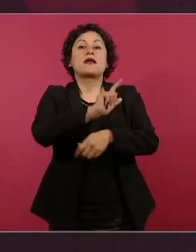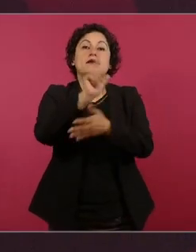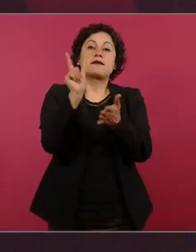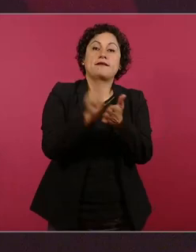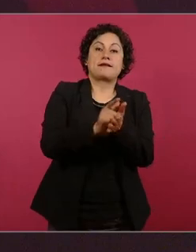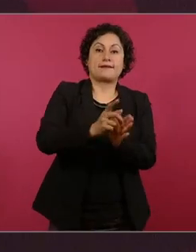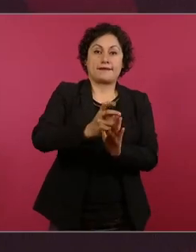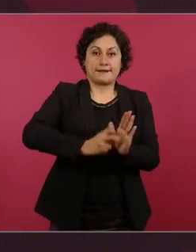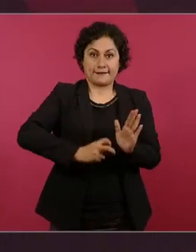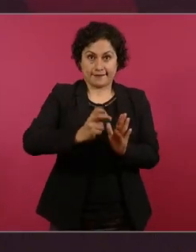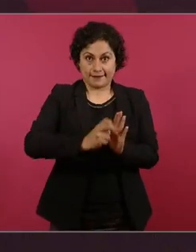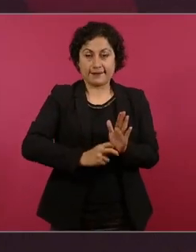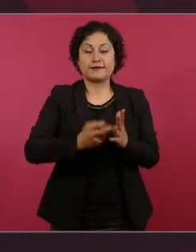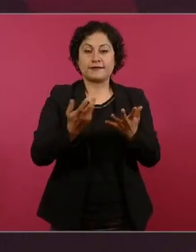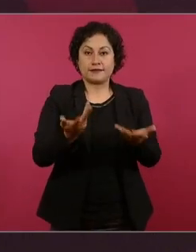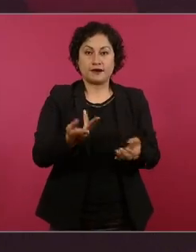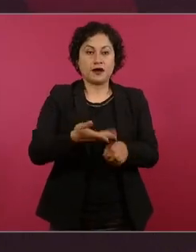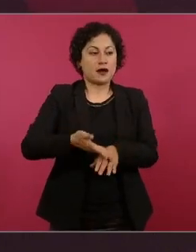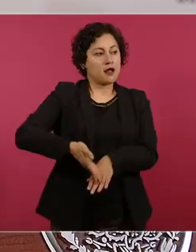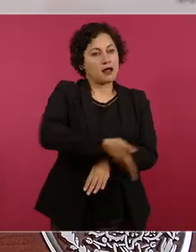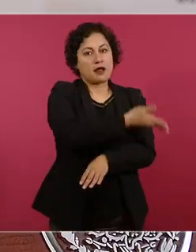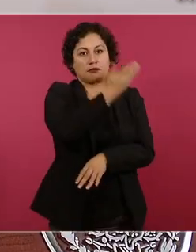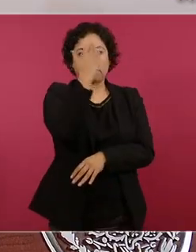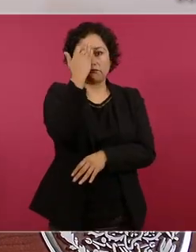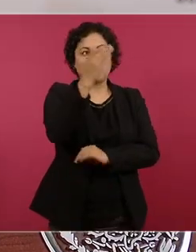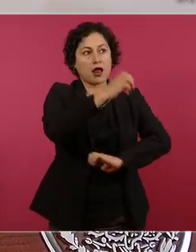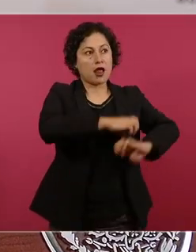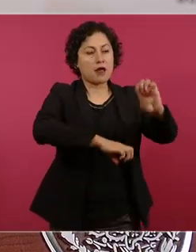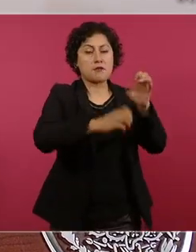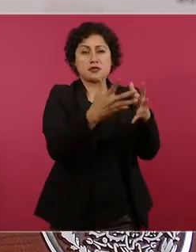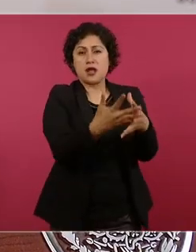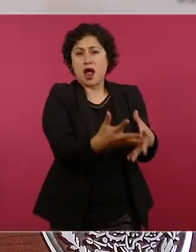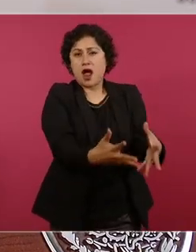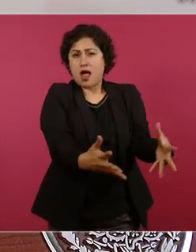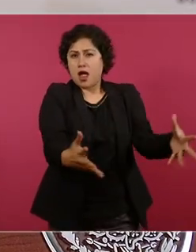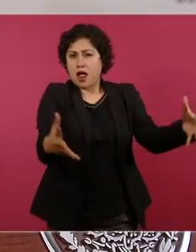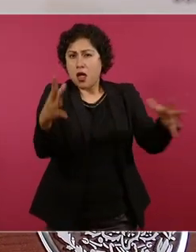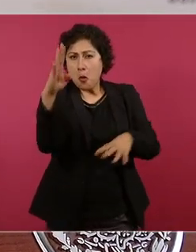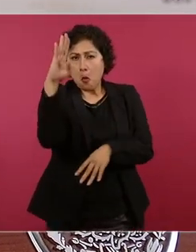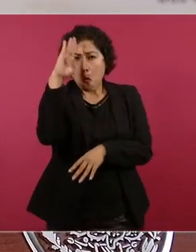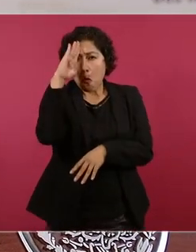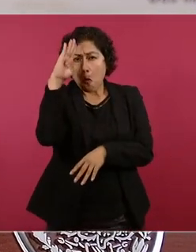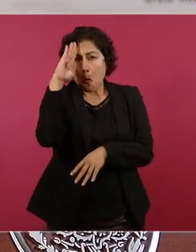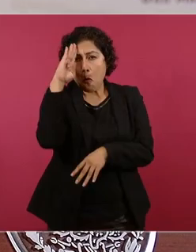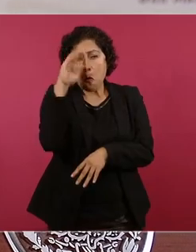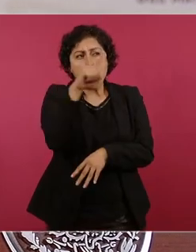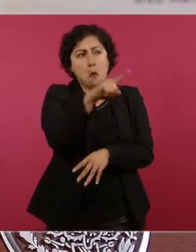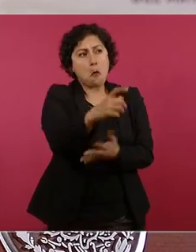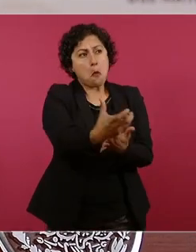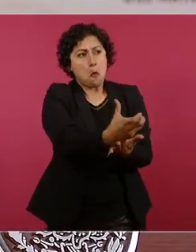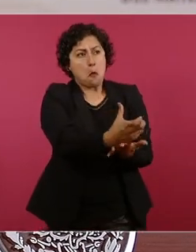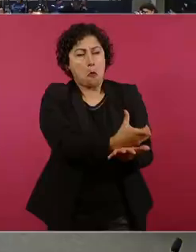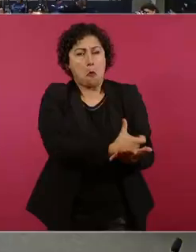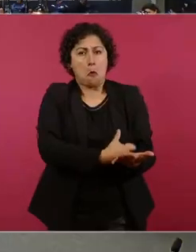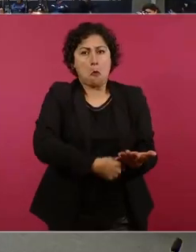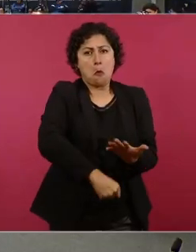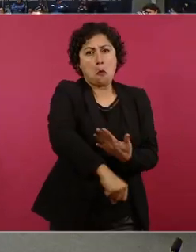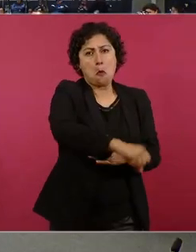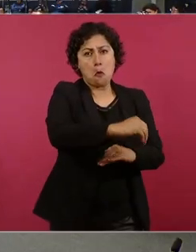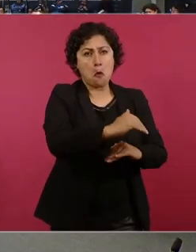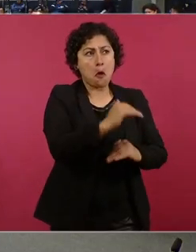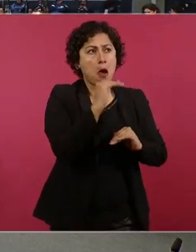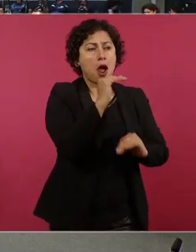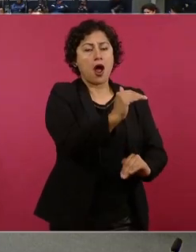llegaban a ver empresas muy grandes muy grandes que pagaban uno por ciento de sus ingresos